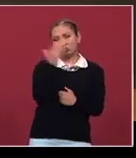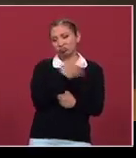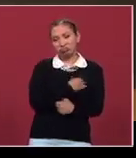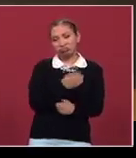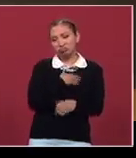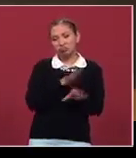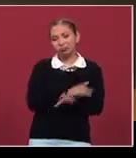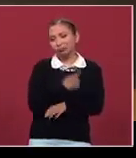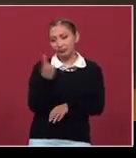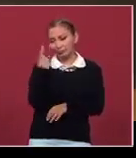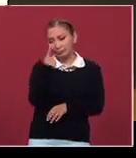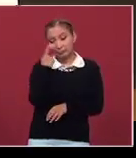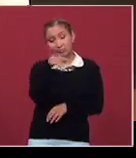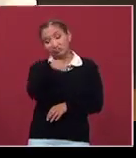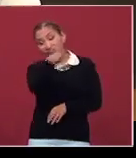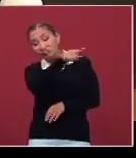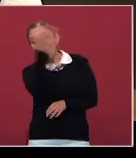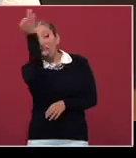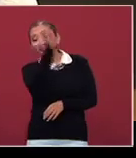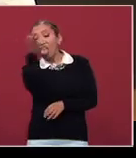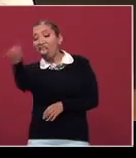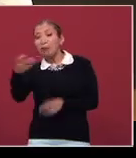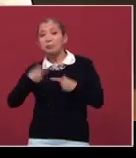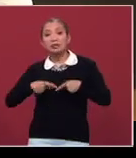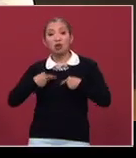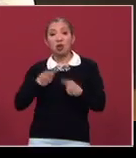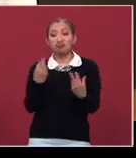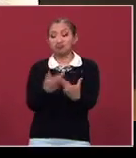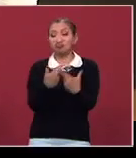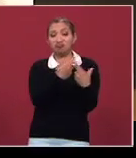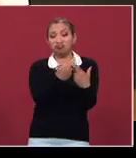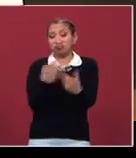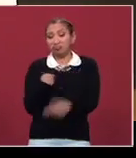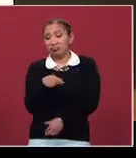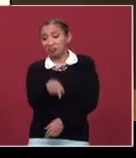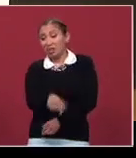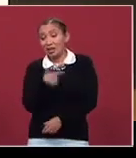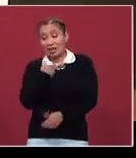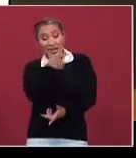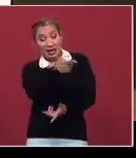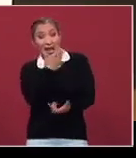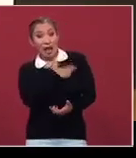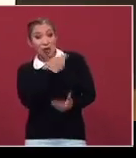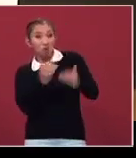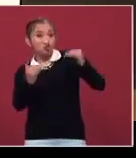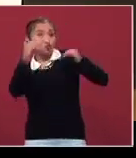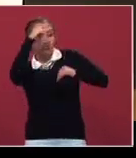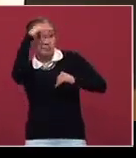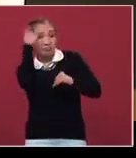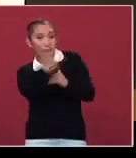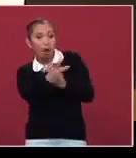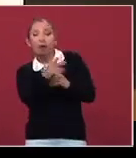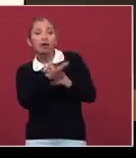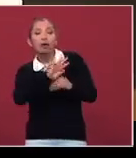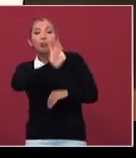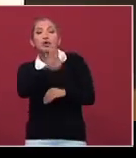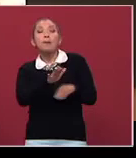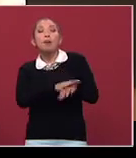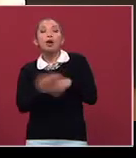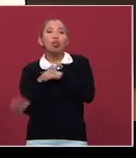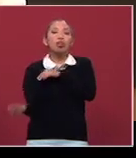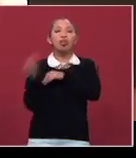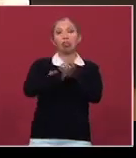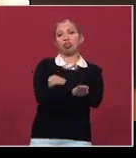porque estamos llenos de traidores y los grandes héroes nacionales han muerto a